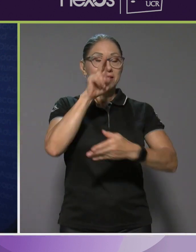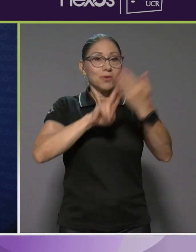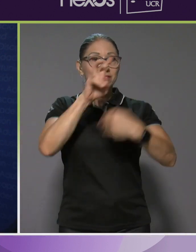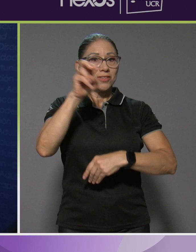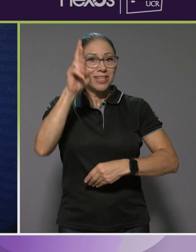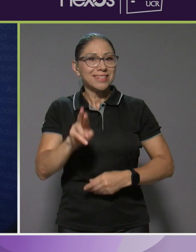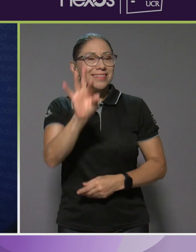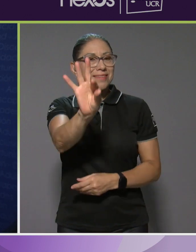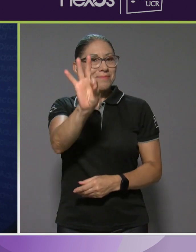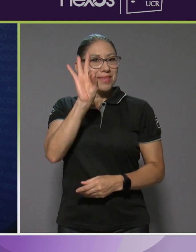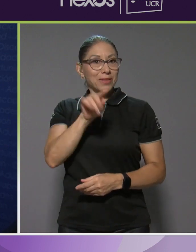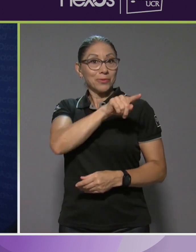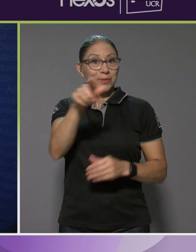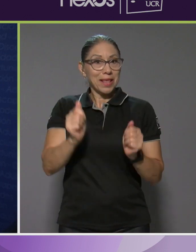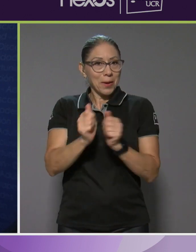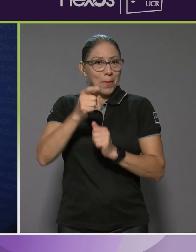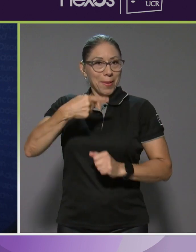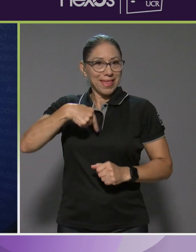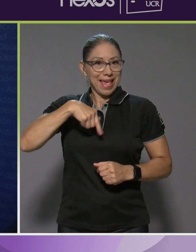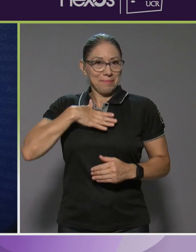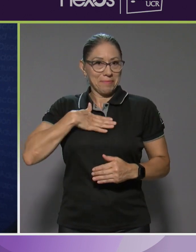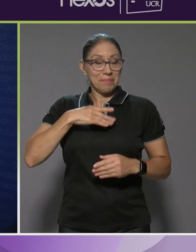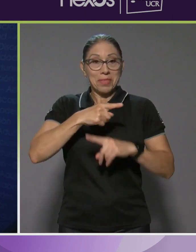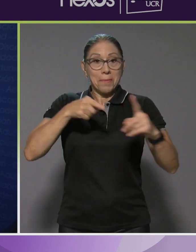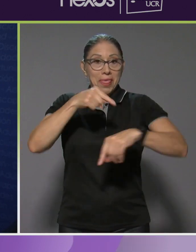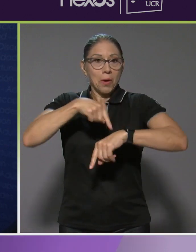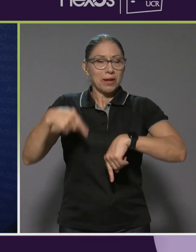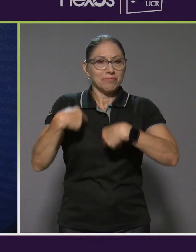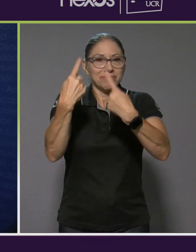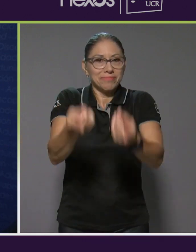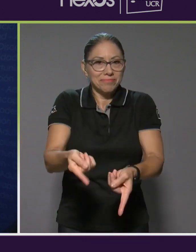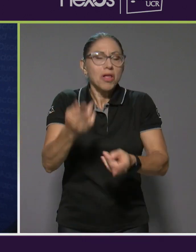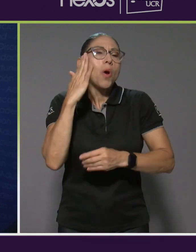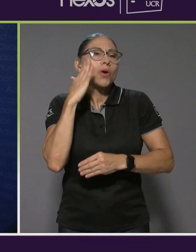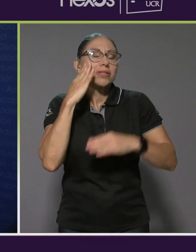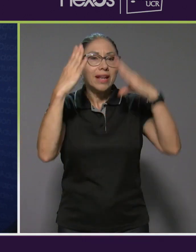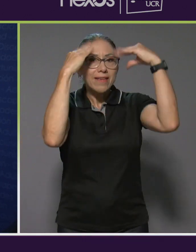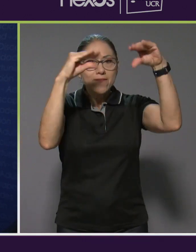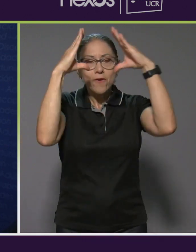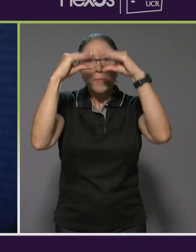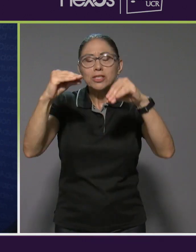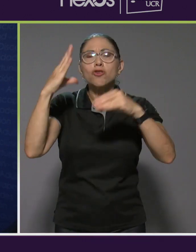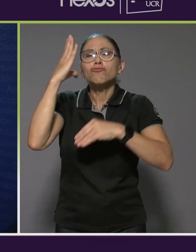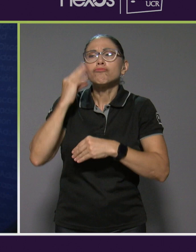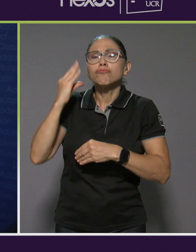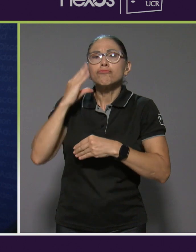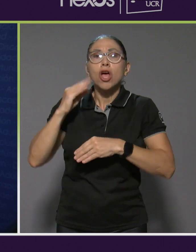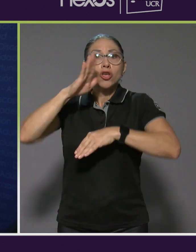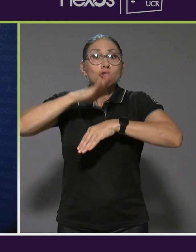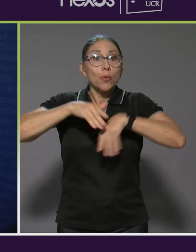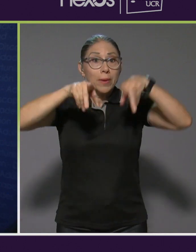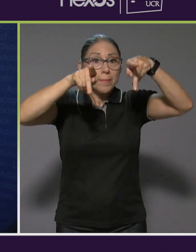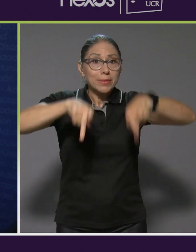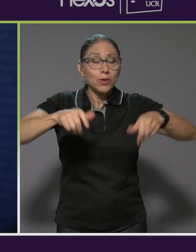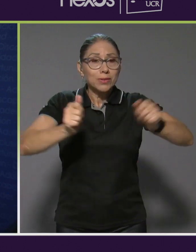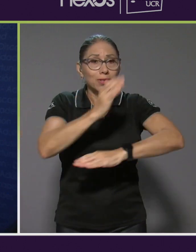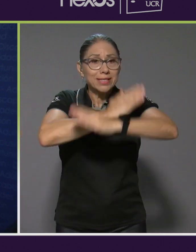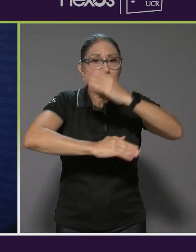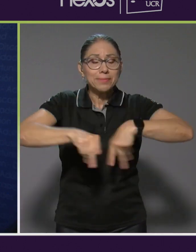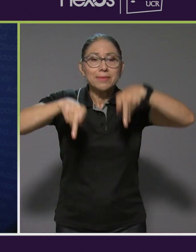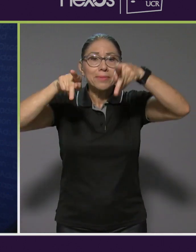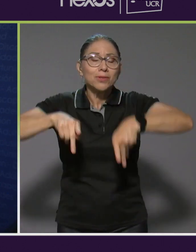Rica le invito a acompañarme la próxima media hora para conocer información e historias sobre la inclusión de las personas con